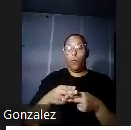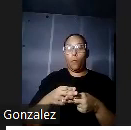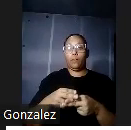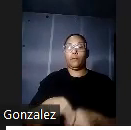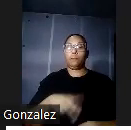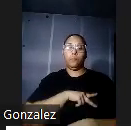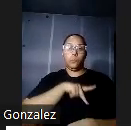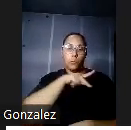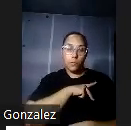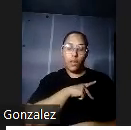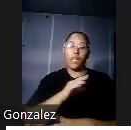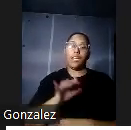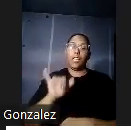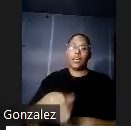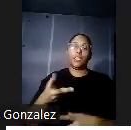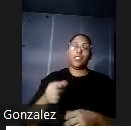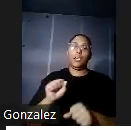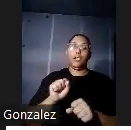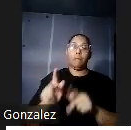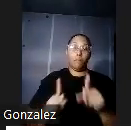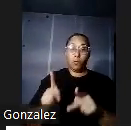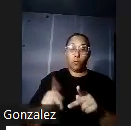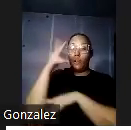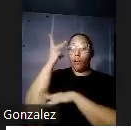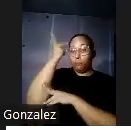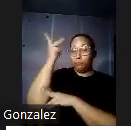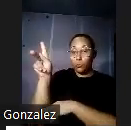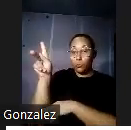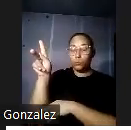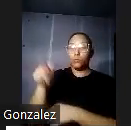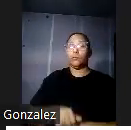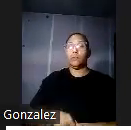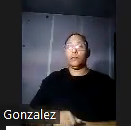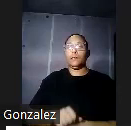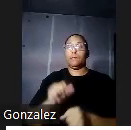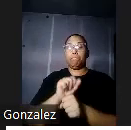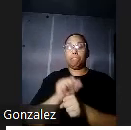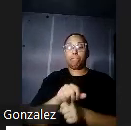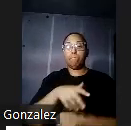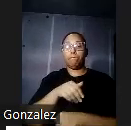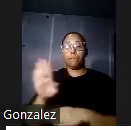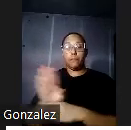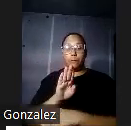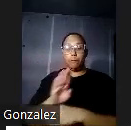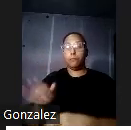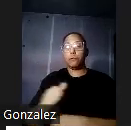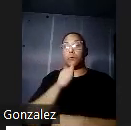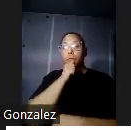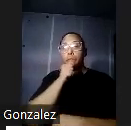la sociedad de la época, tanto en la política, la empresa privada y la medicina de esos primeros años del siglo XX.